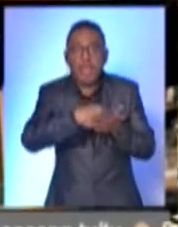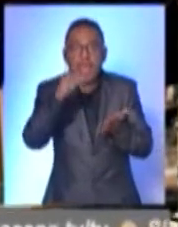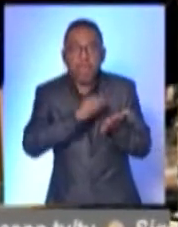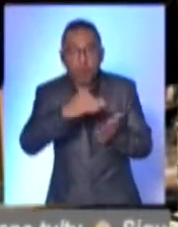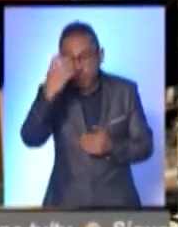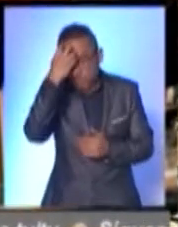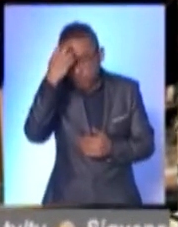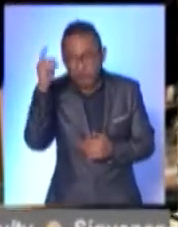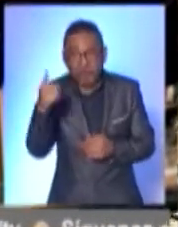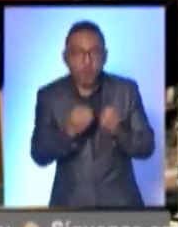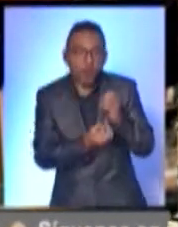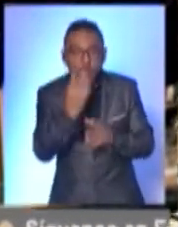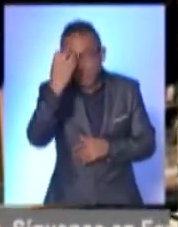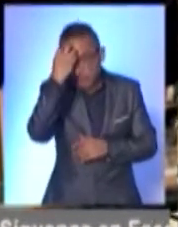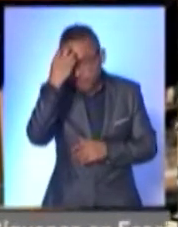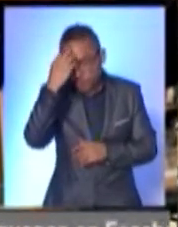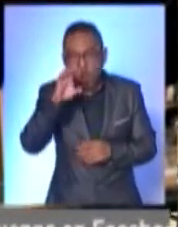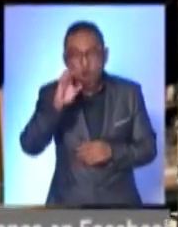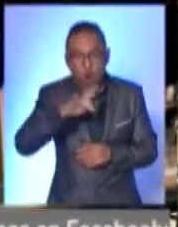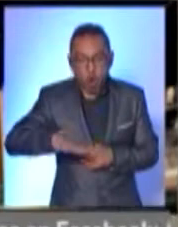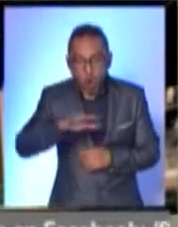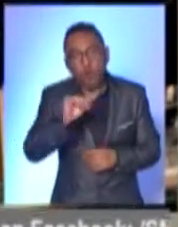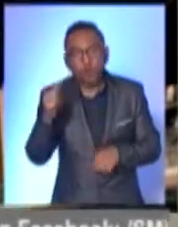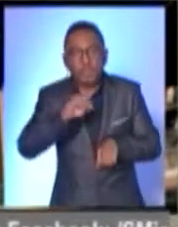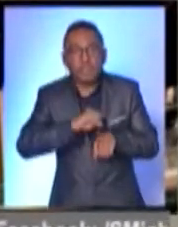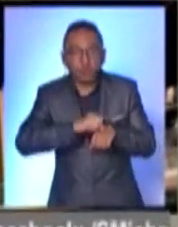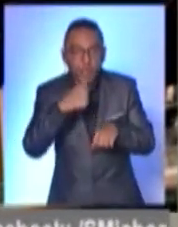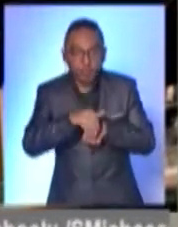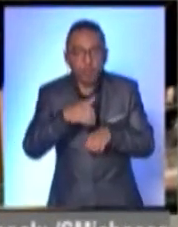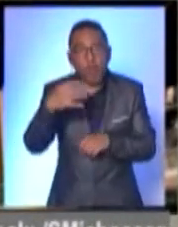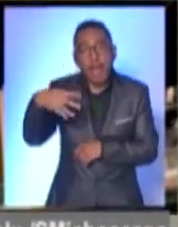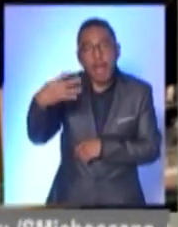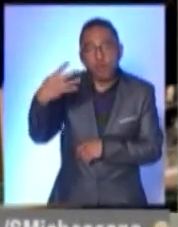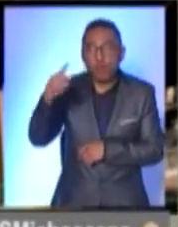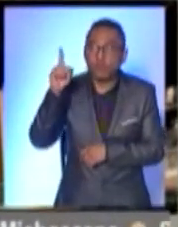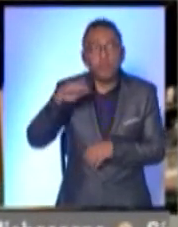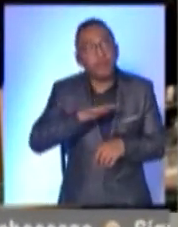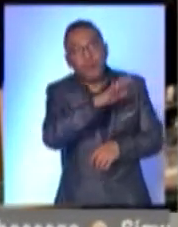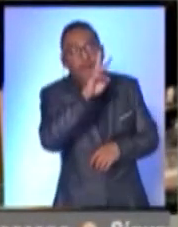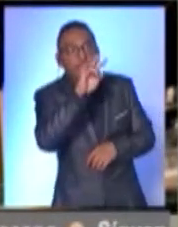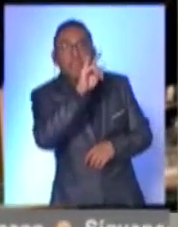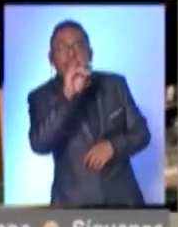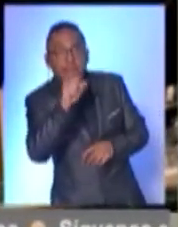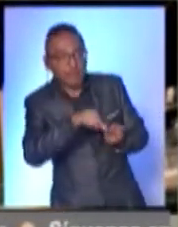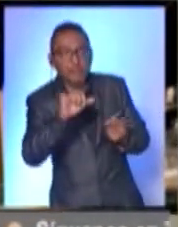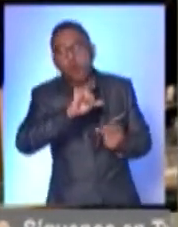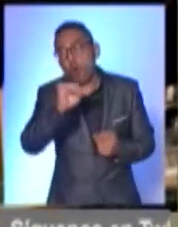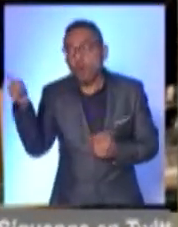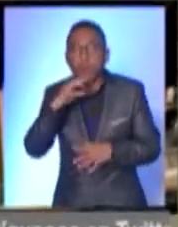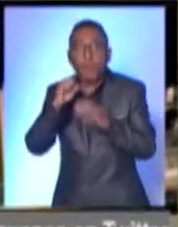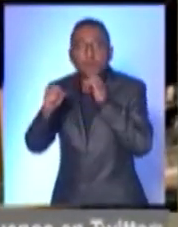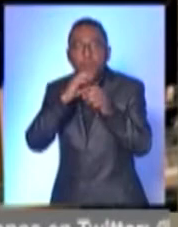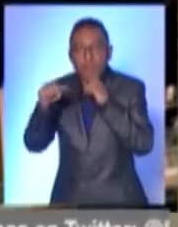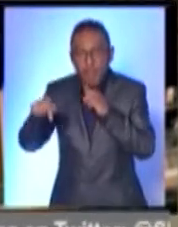colonia Nueva Chapultepec, así como la Escuela Secundaria Federal número 14 en Villas de Pedregal y la Unidad Deportiva Ejército de la